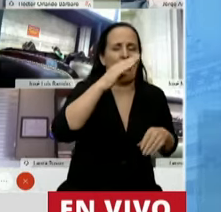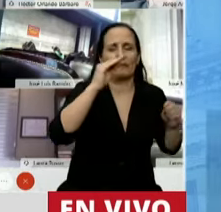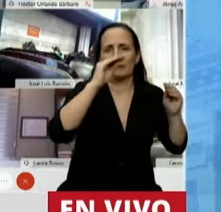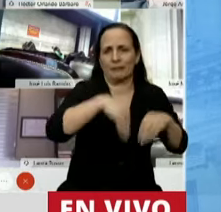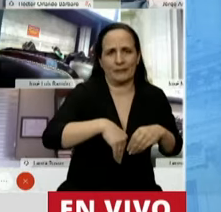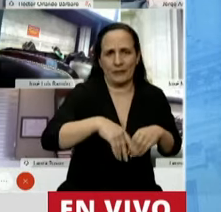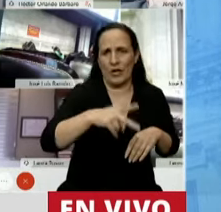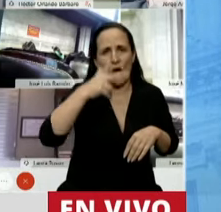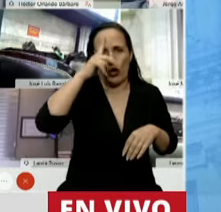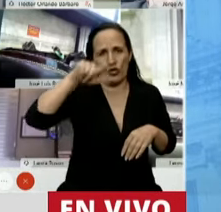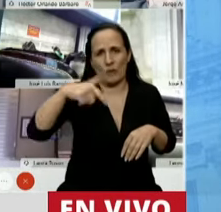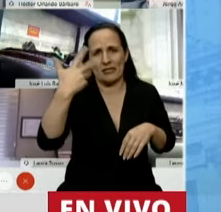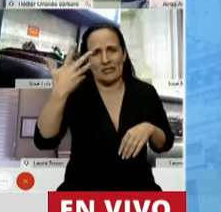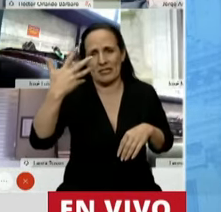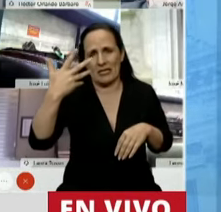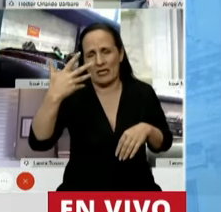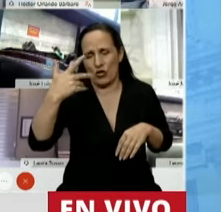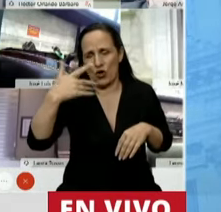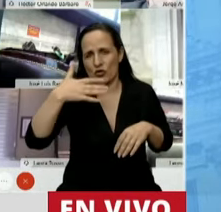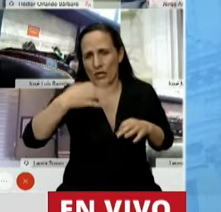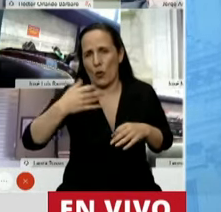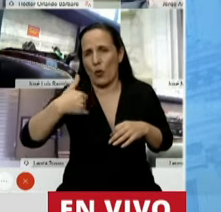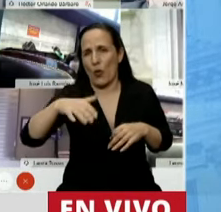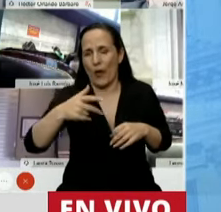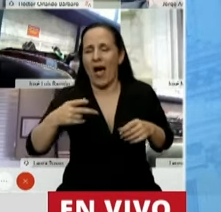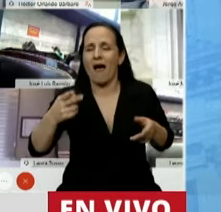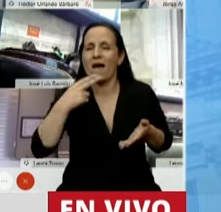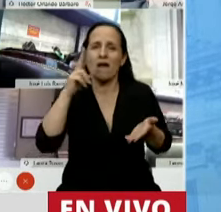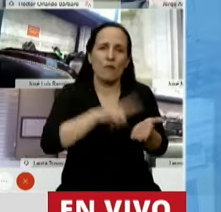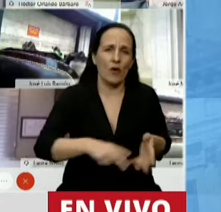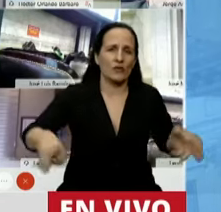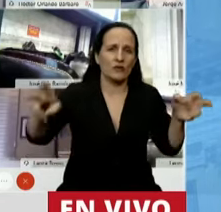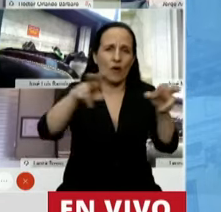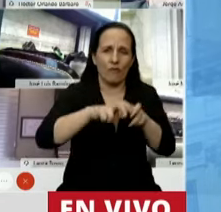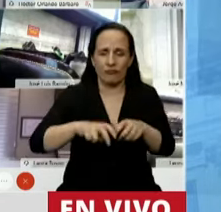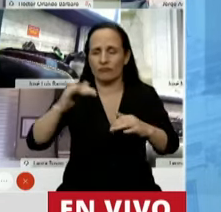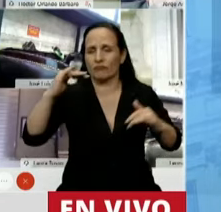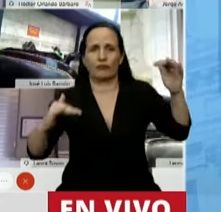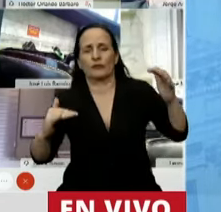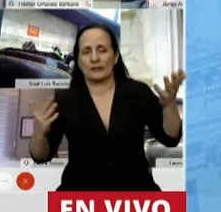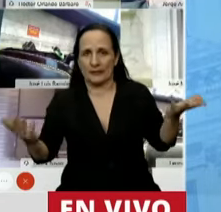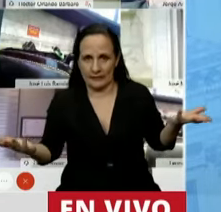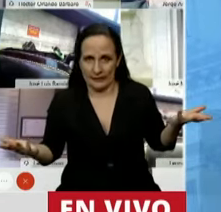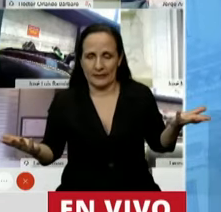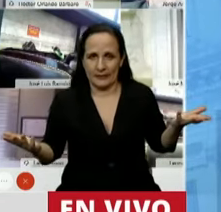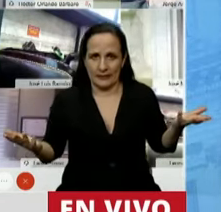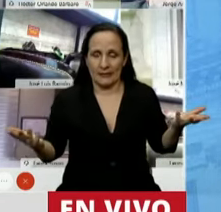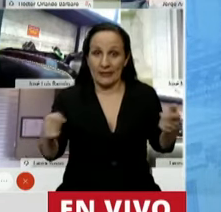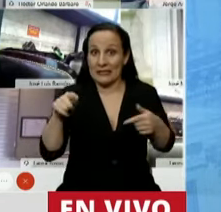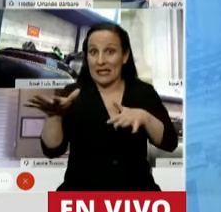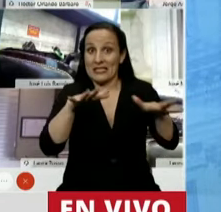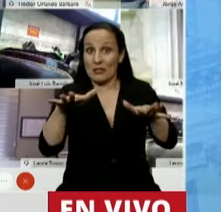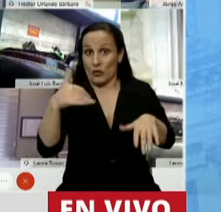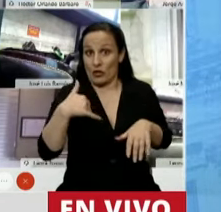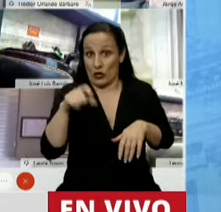casi 8 puntos y medio del déficit fiscal proyectando al año que viene 4 puntos y medio. Este es el contexto nacional donde